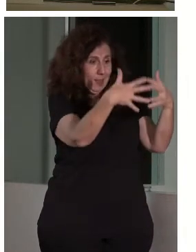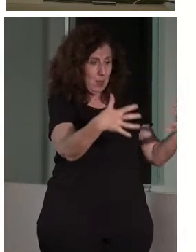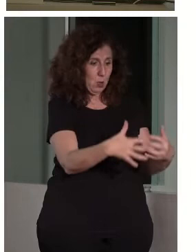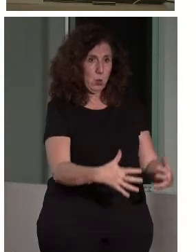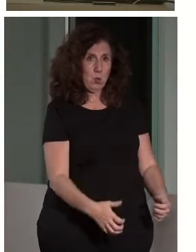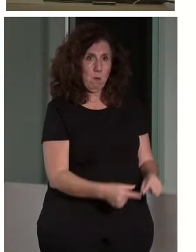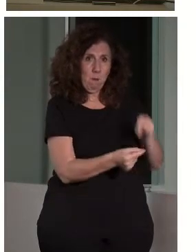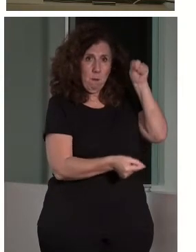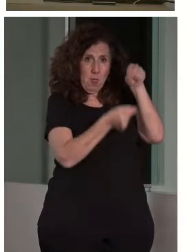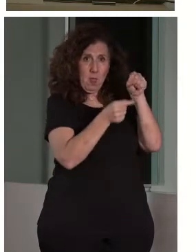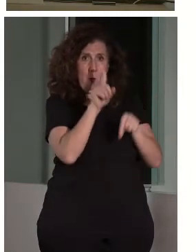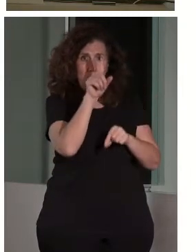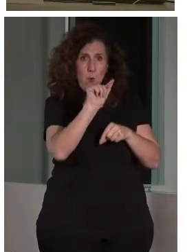,60.